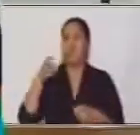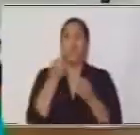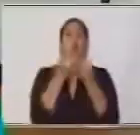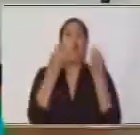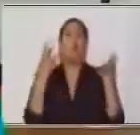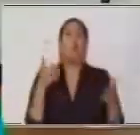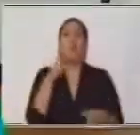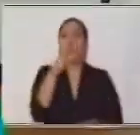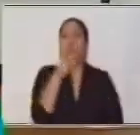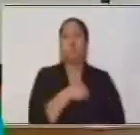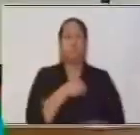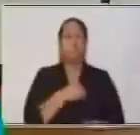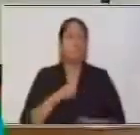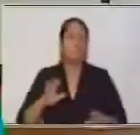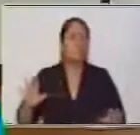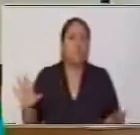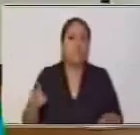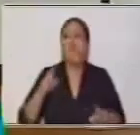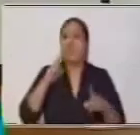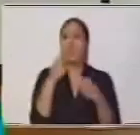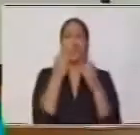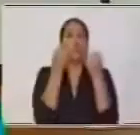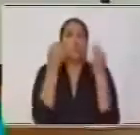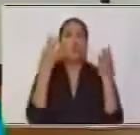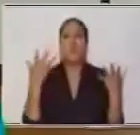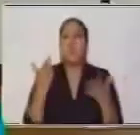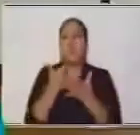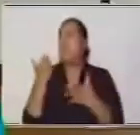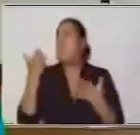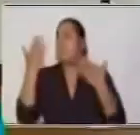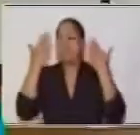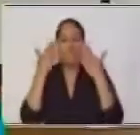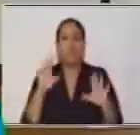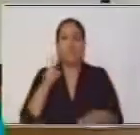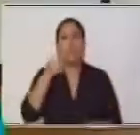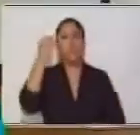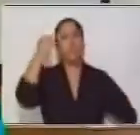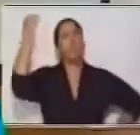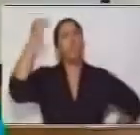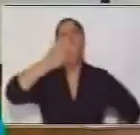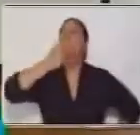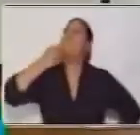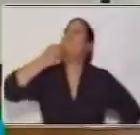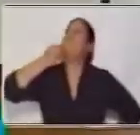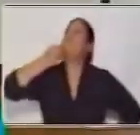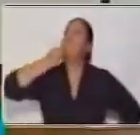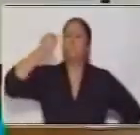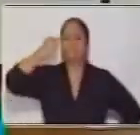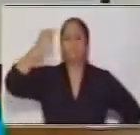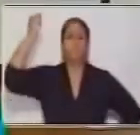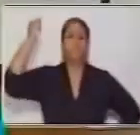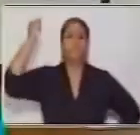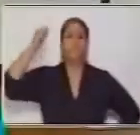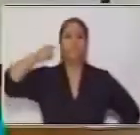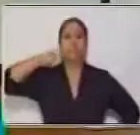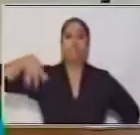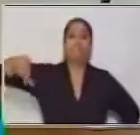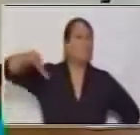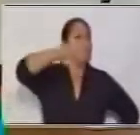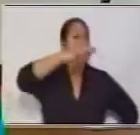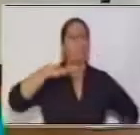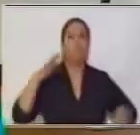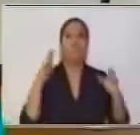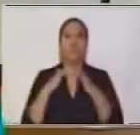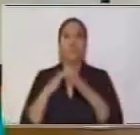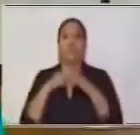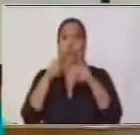y utiliza los valores y las cantidades. Imagínate cualquier escenario posible que pueda haber en tu entorno. Elabora